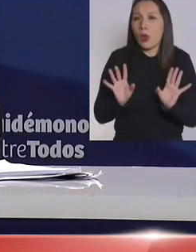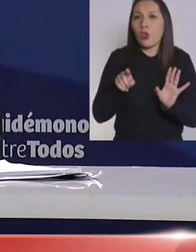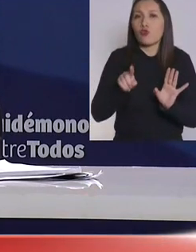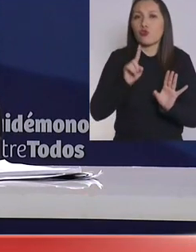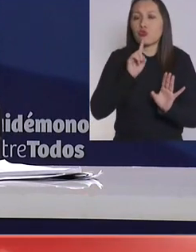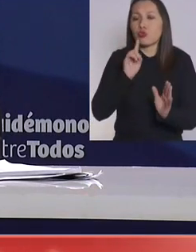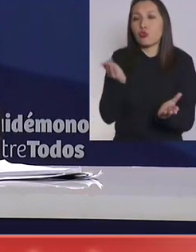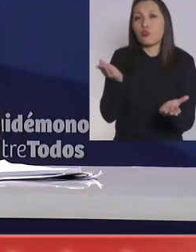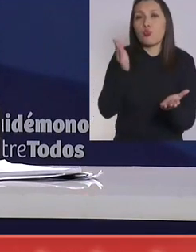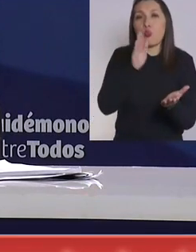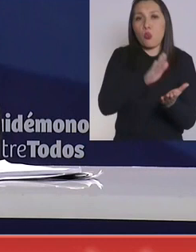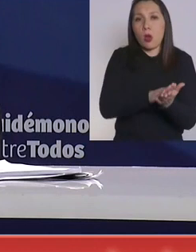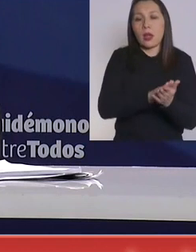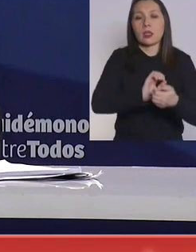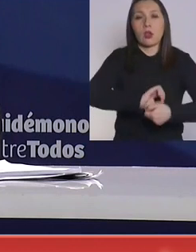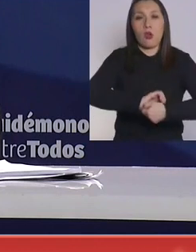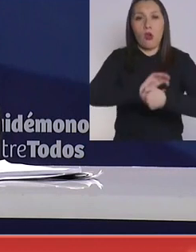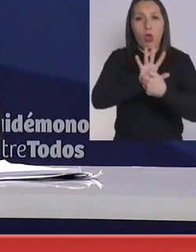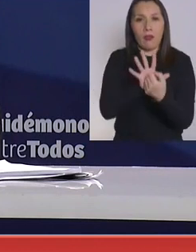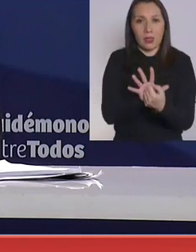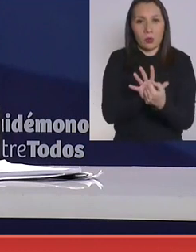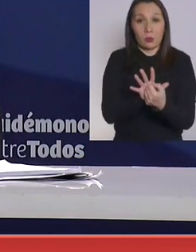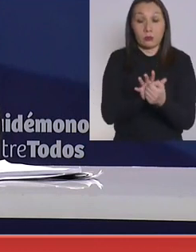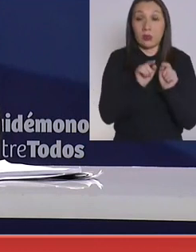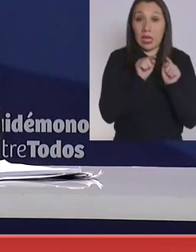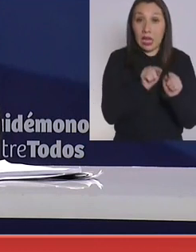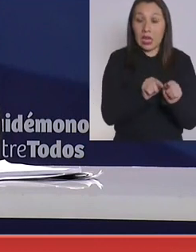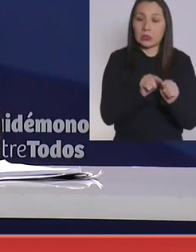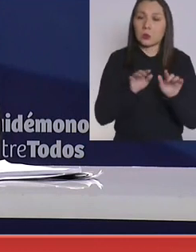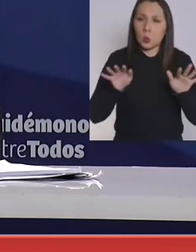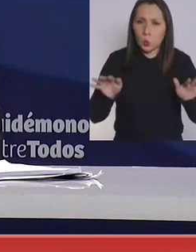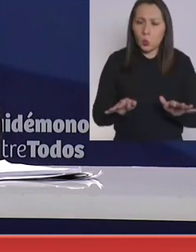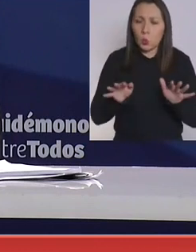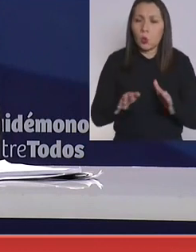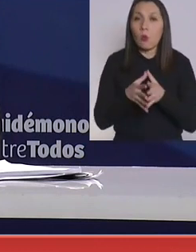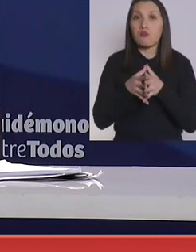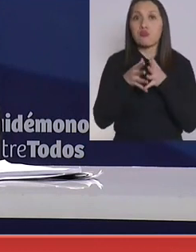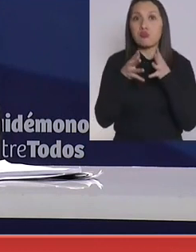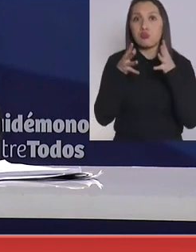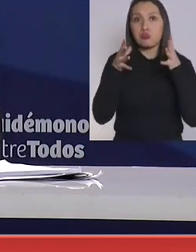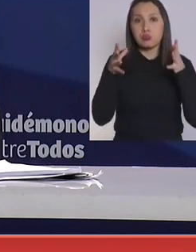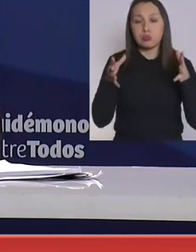fallecimientos por coronavirus. Esto ha sido un esfuerzo gigantesco.